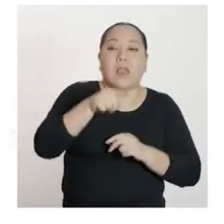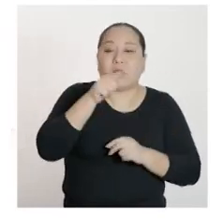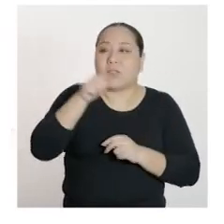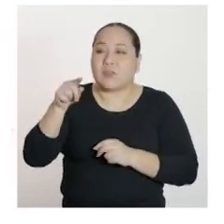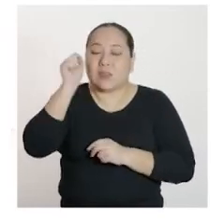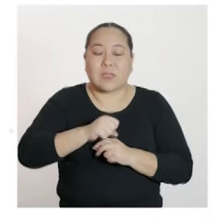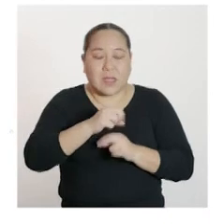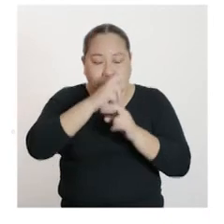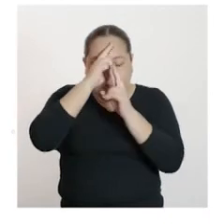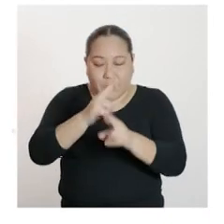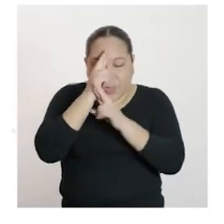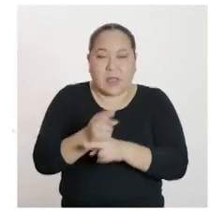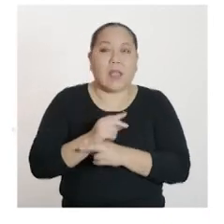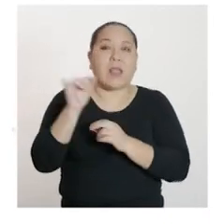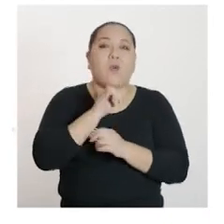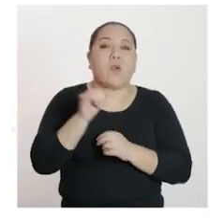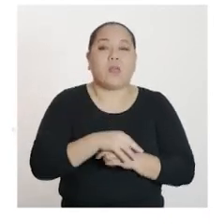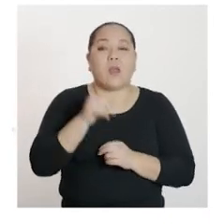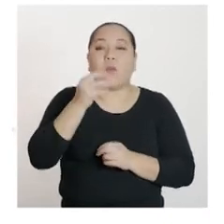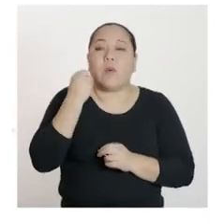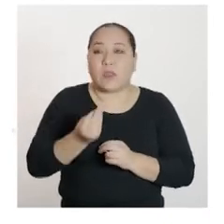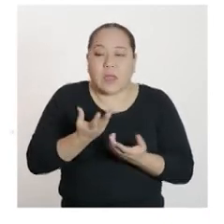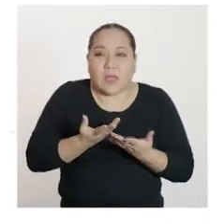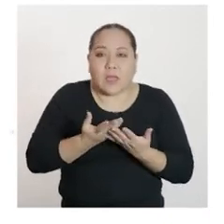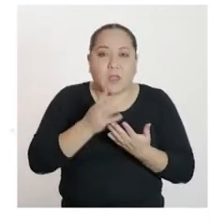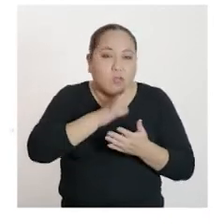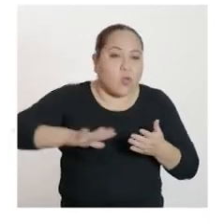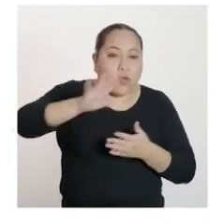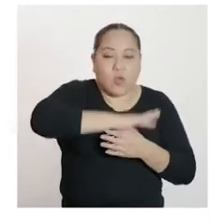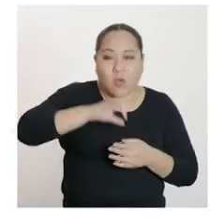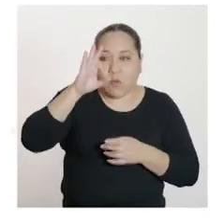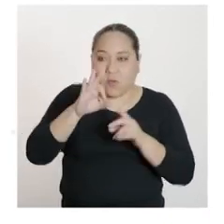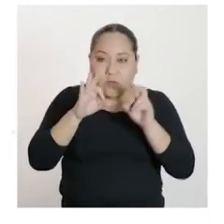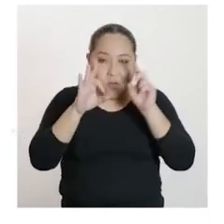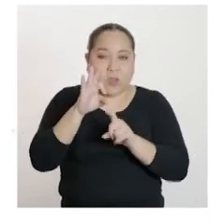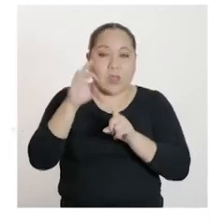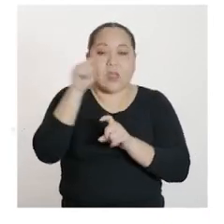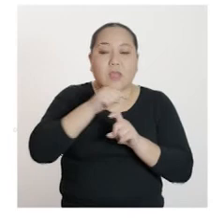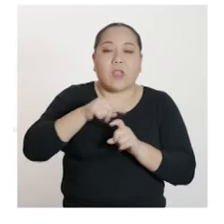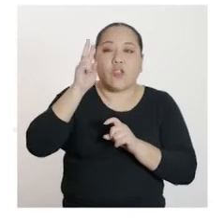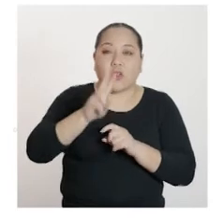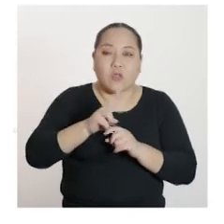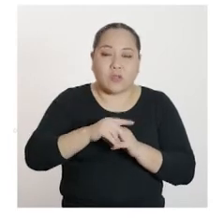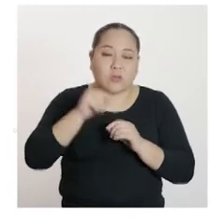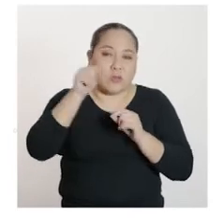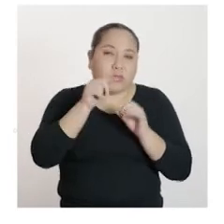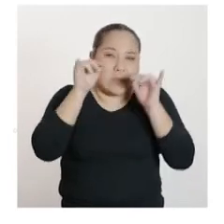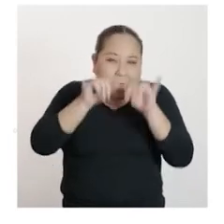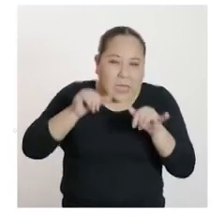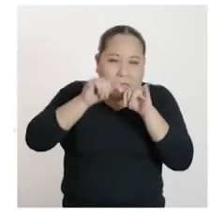ya que toda ecuación cuadrática interpreta dos raíces a la variable estudiada. ¡Ajá!